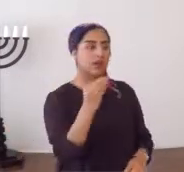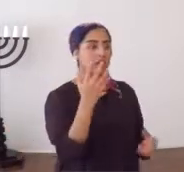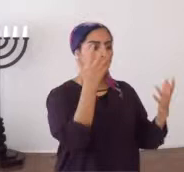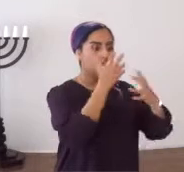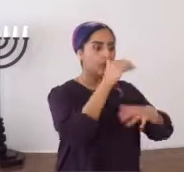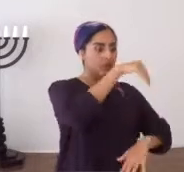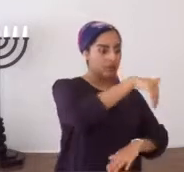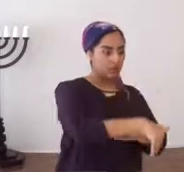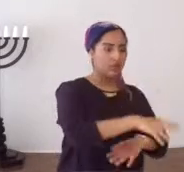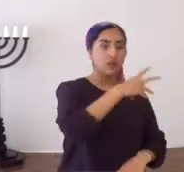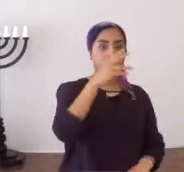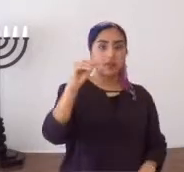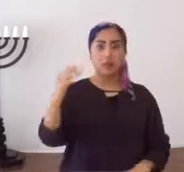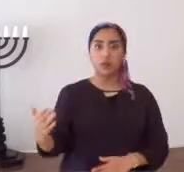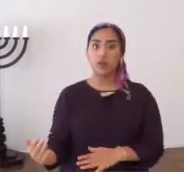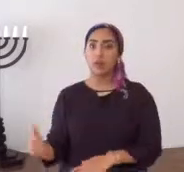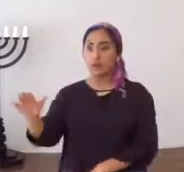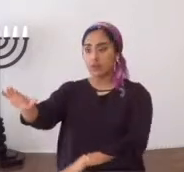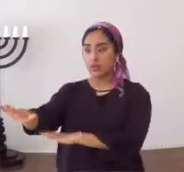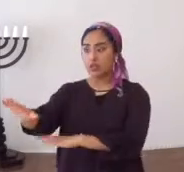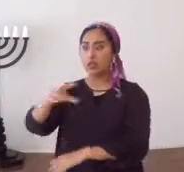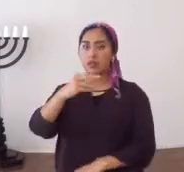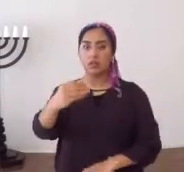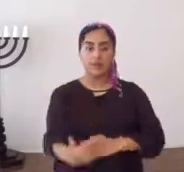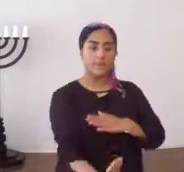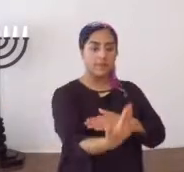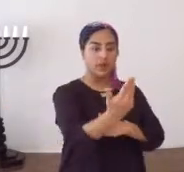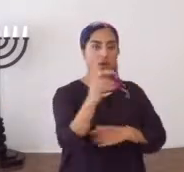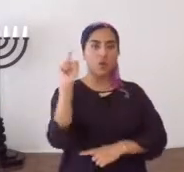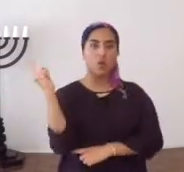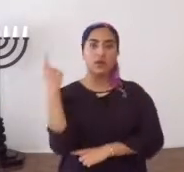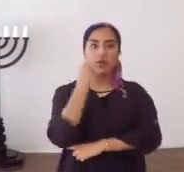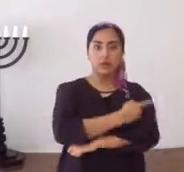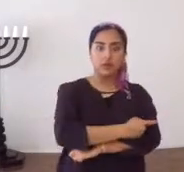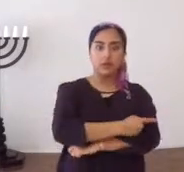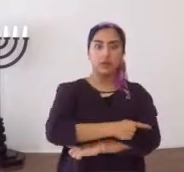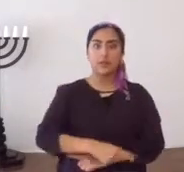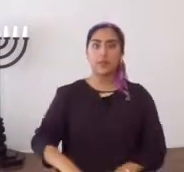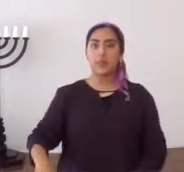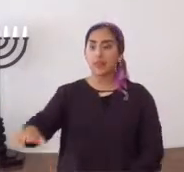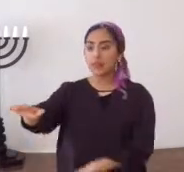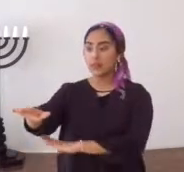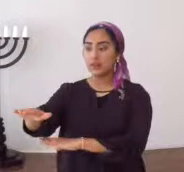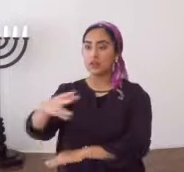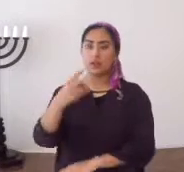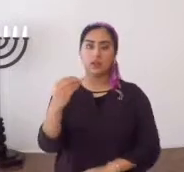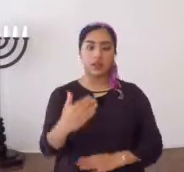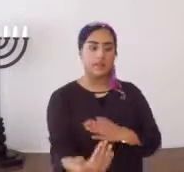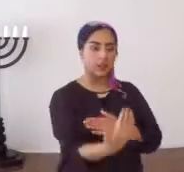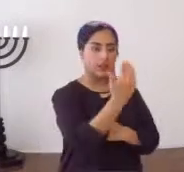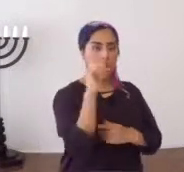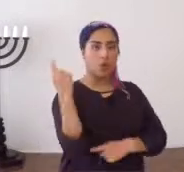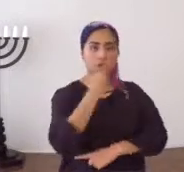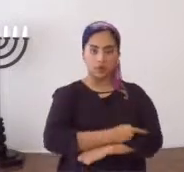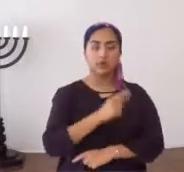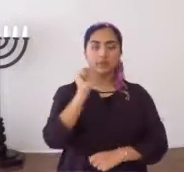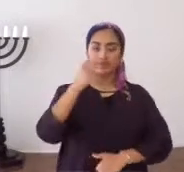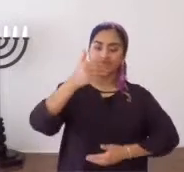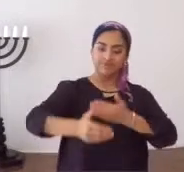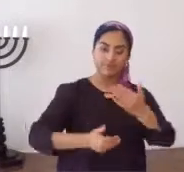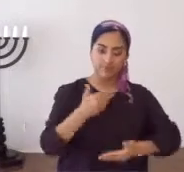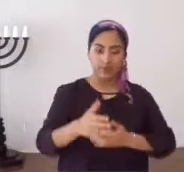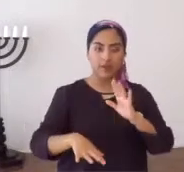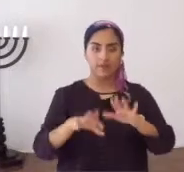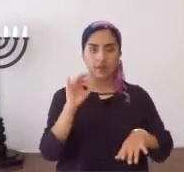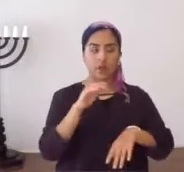las tinieblas, llamó noche, y fue la tarde, y la mañana, un día, la tarde, y la mañana, la tarde, y la mañana. Y así